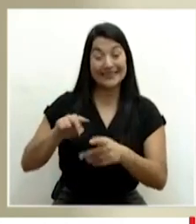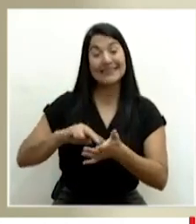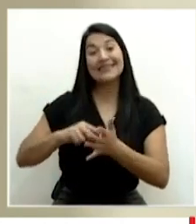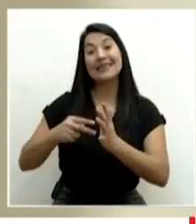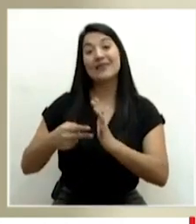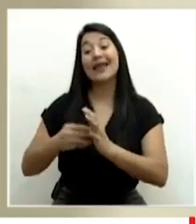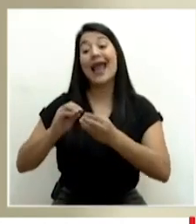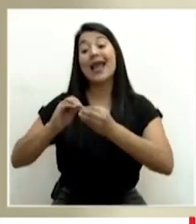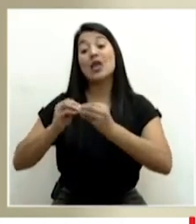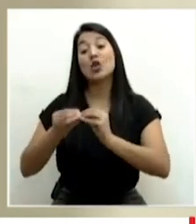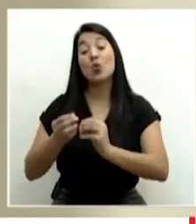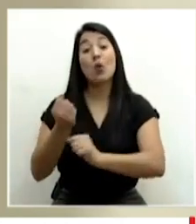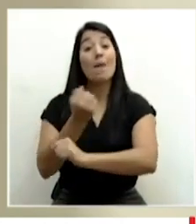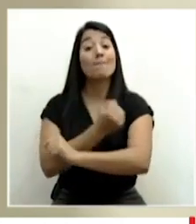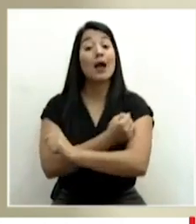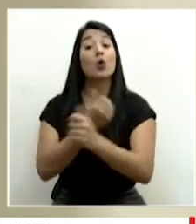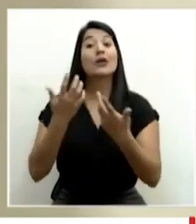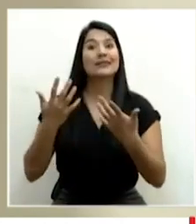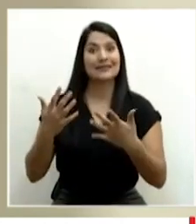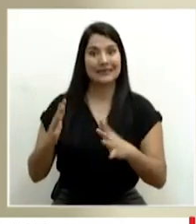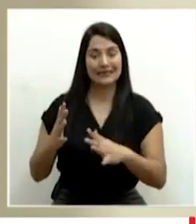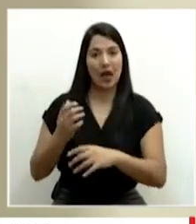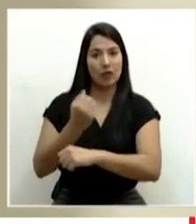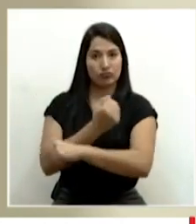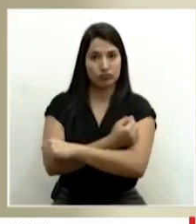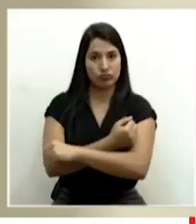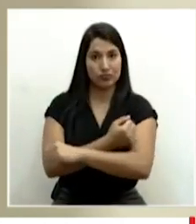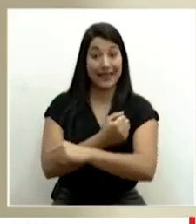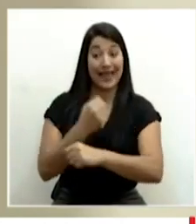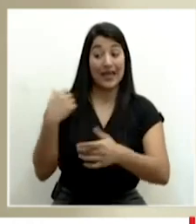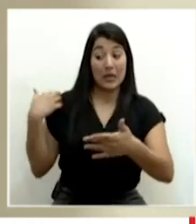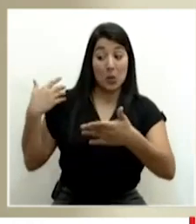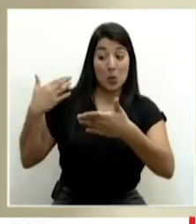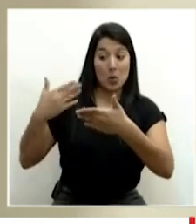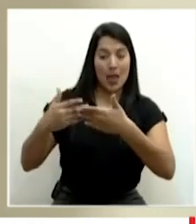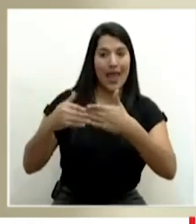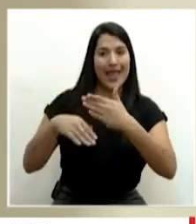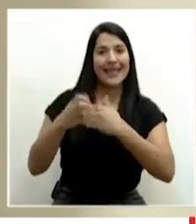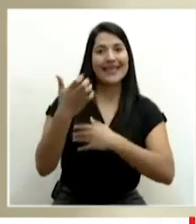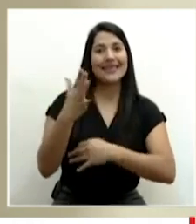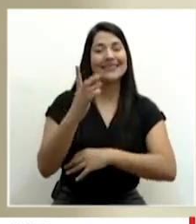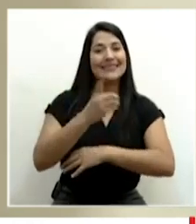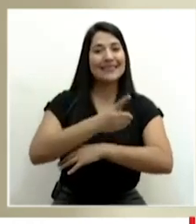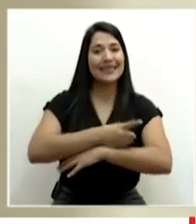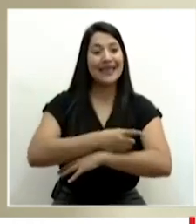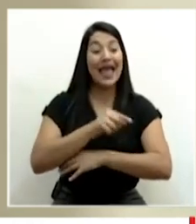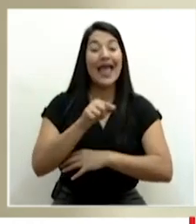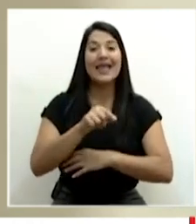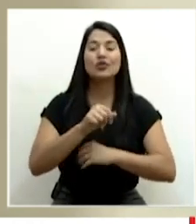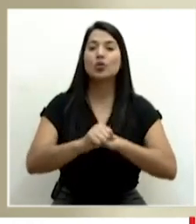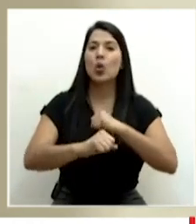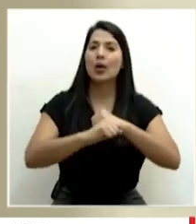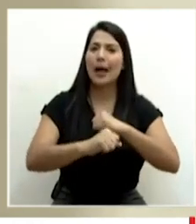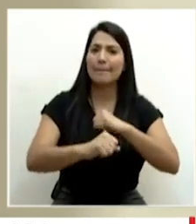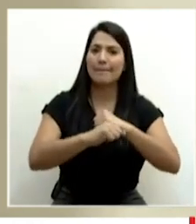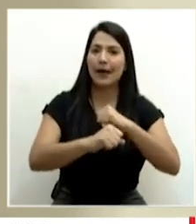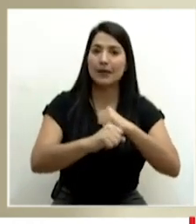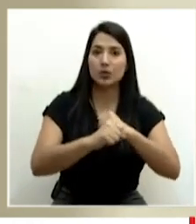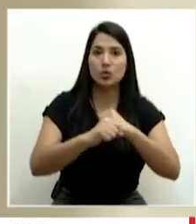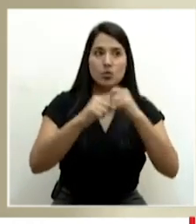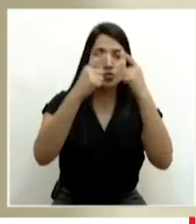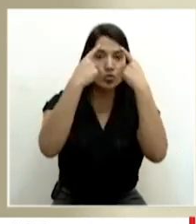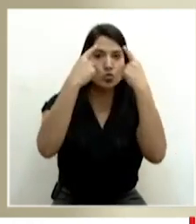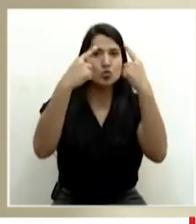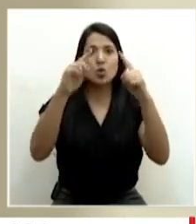dosis que hemos aplicado en quince días. Eso es una campaña de vacunación record.